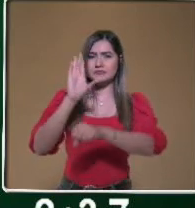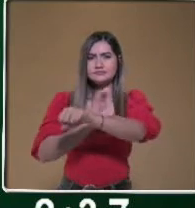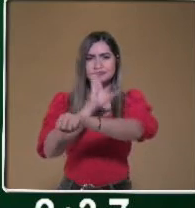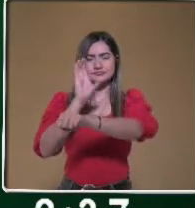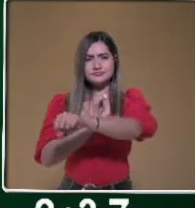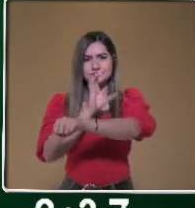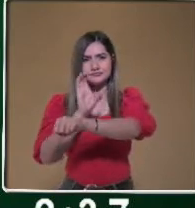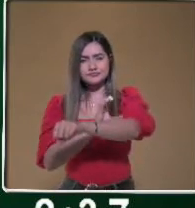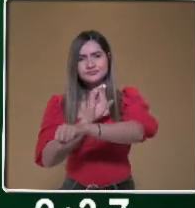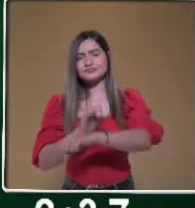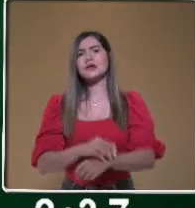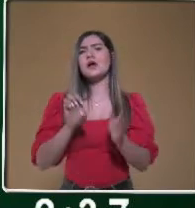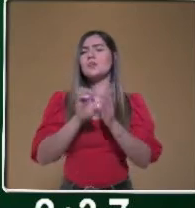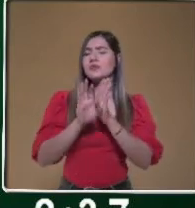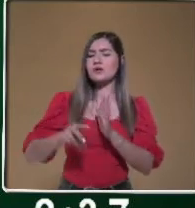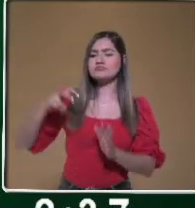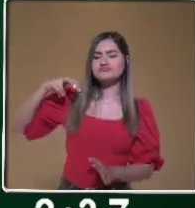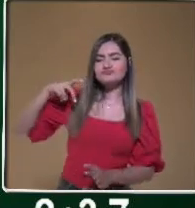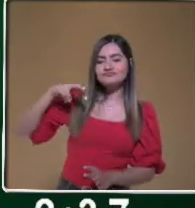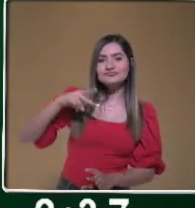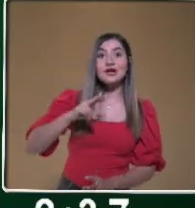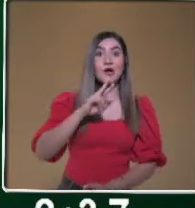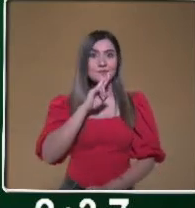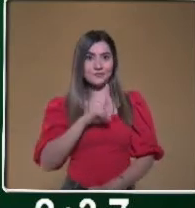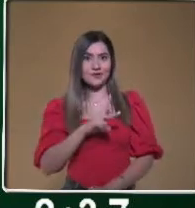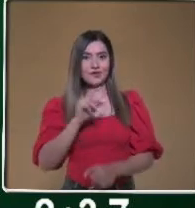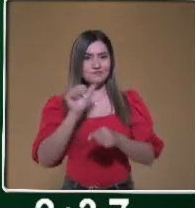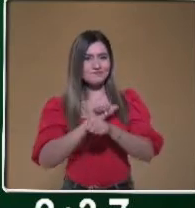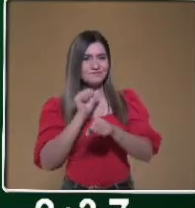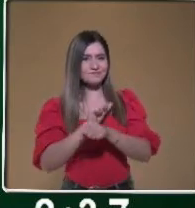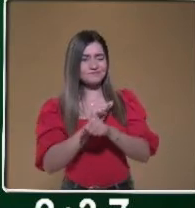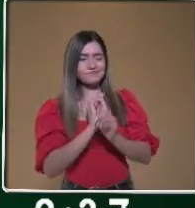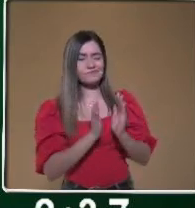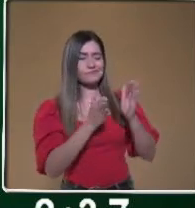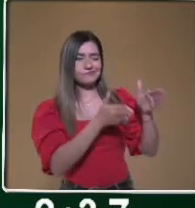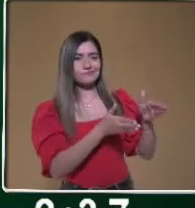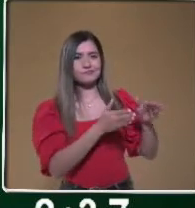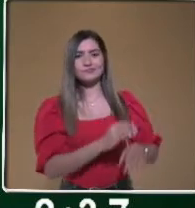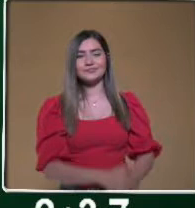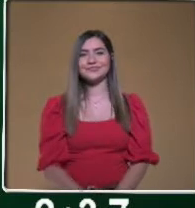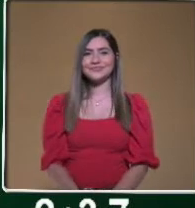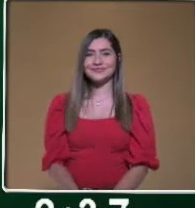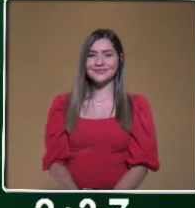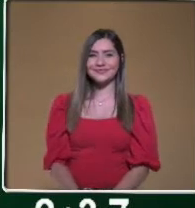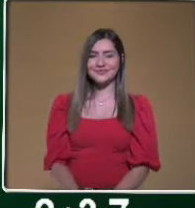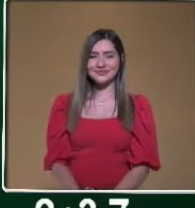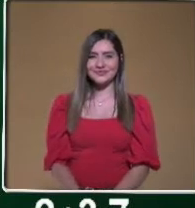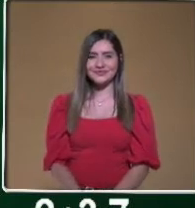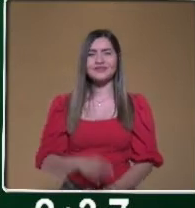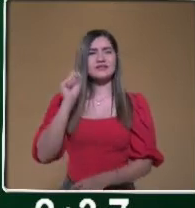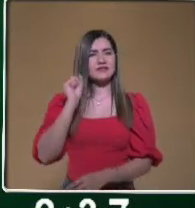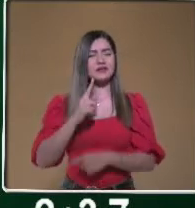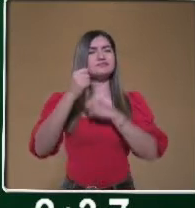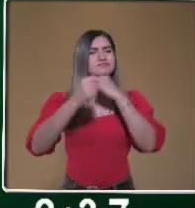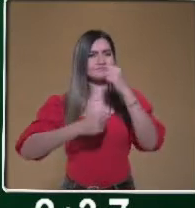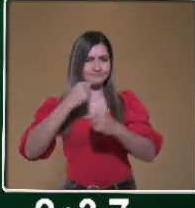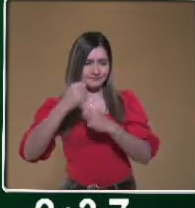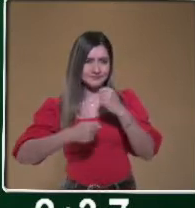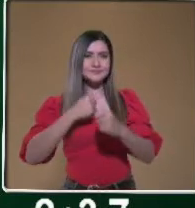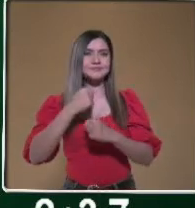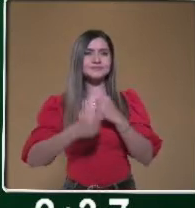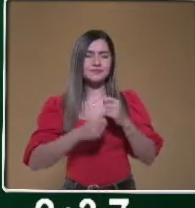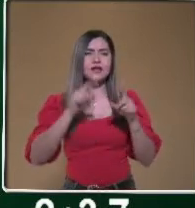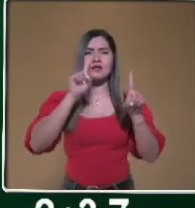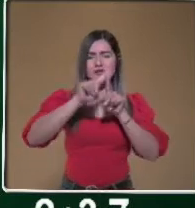lugar de usar el auto en trayectos cortos y no desperdicia productos. Incluso en el mercado ya hay muchas